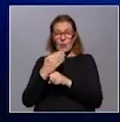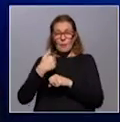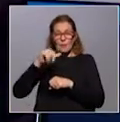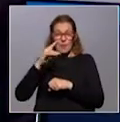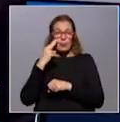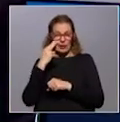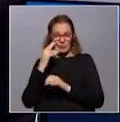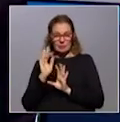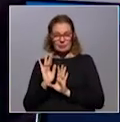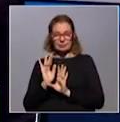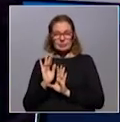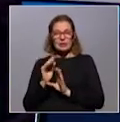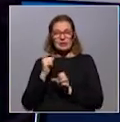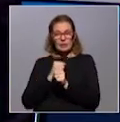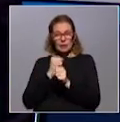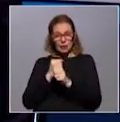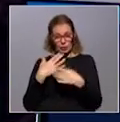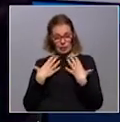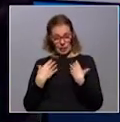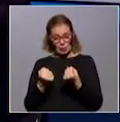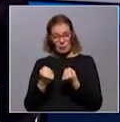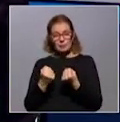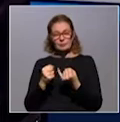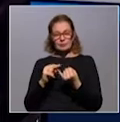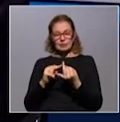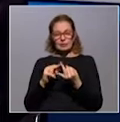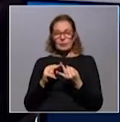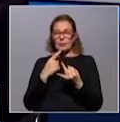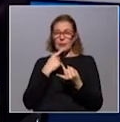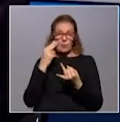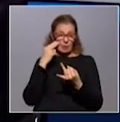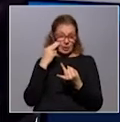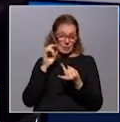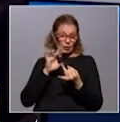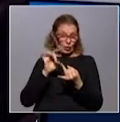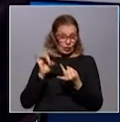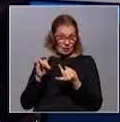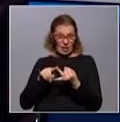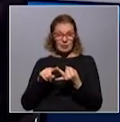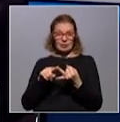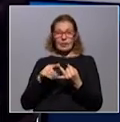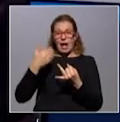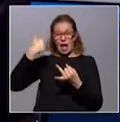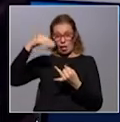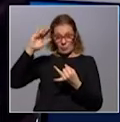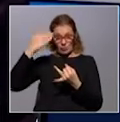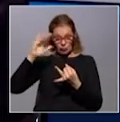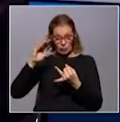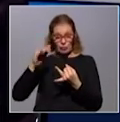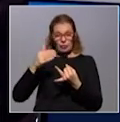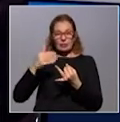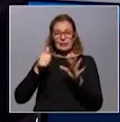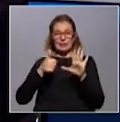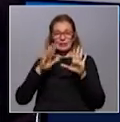Claro, con más riesgo. Trabajadores de salud, obviamente, son los que tienen más riesgo de contagiarse. Los adultos mayores, mayor de